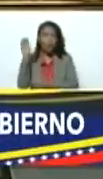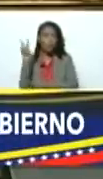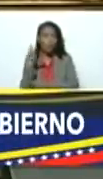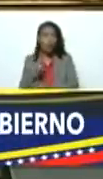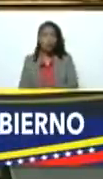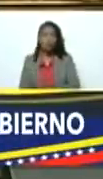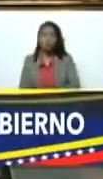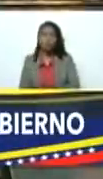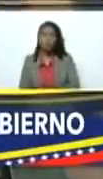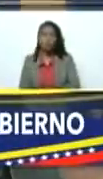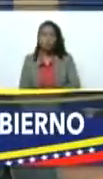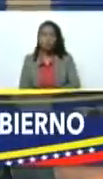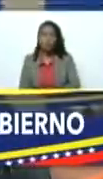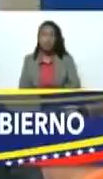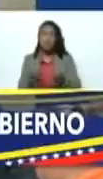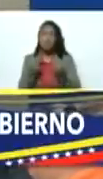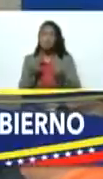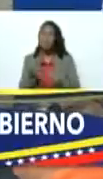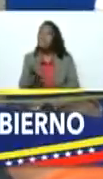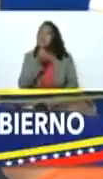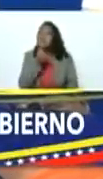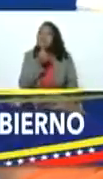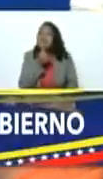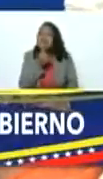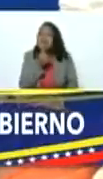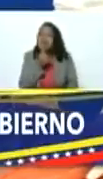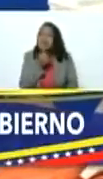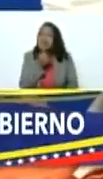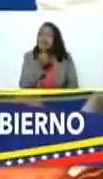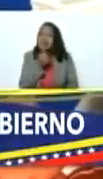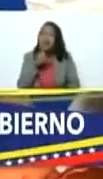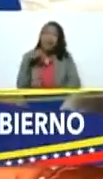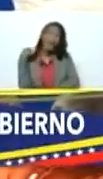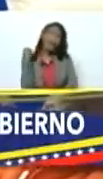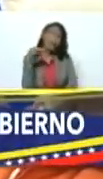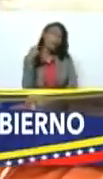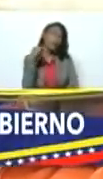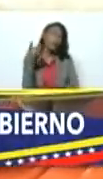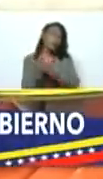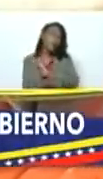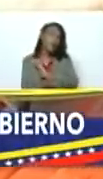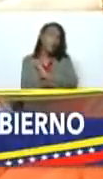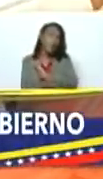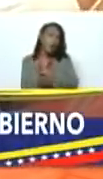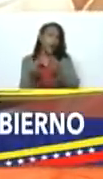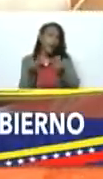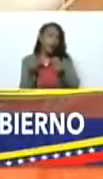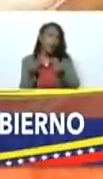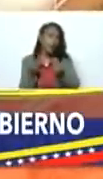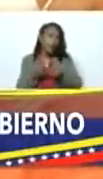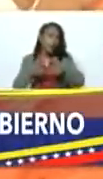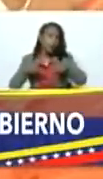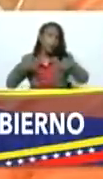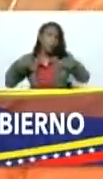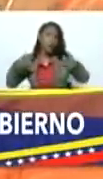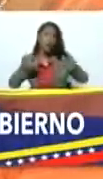para quien es negativo que la economía crezca